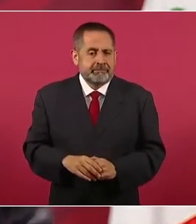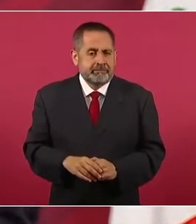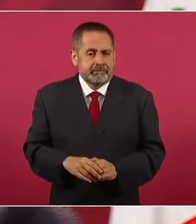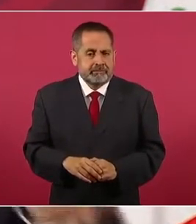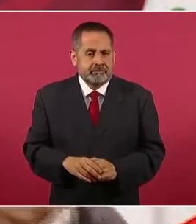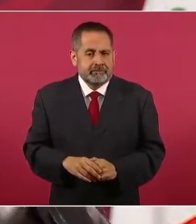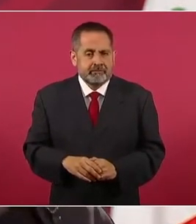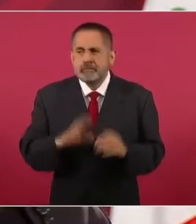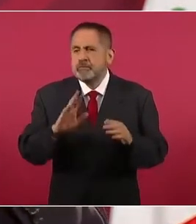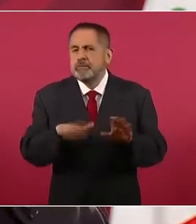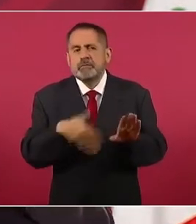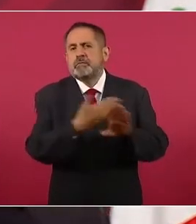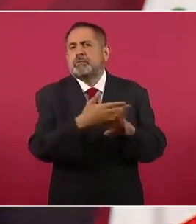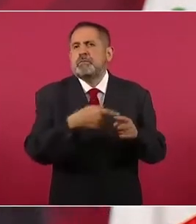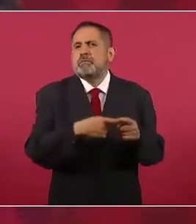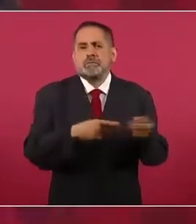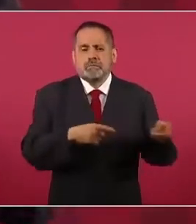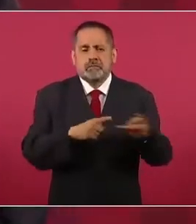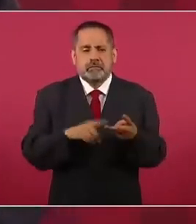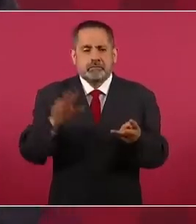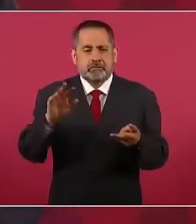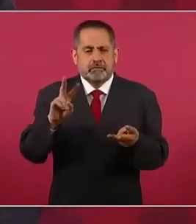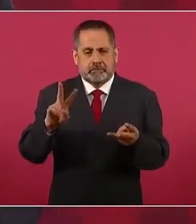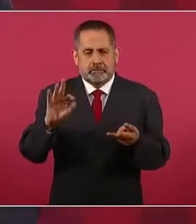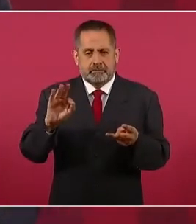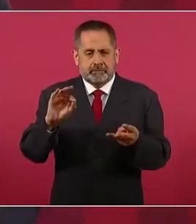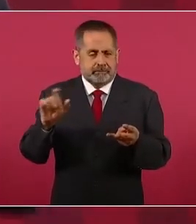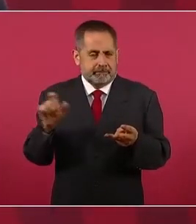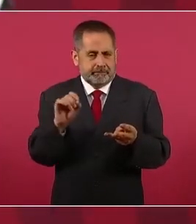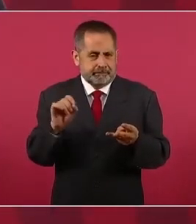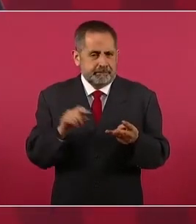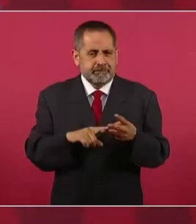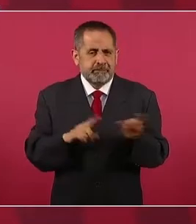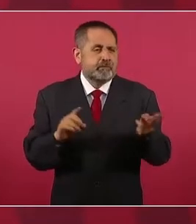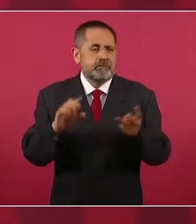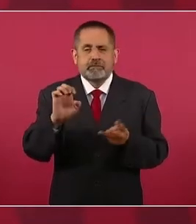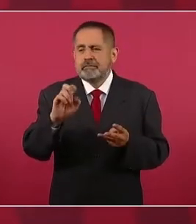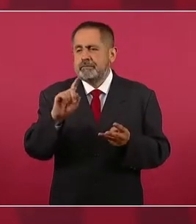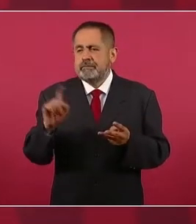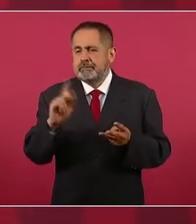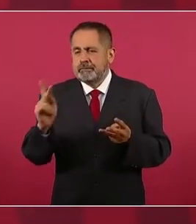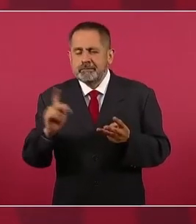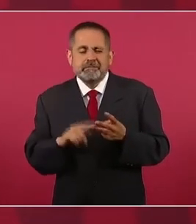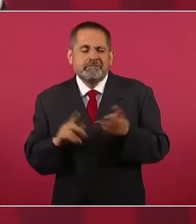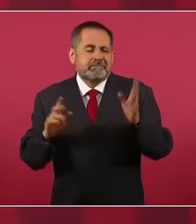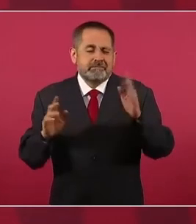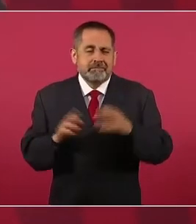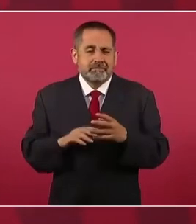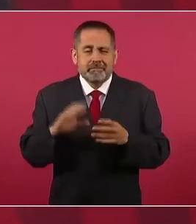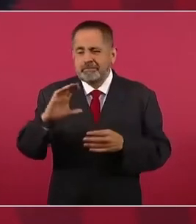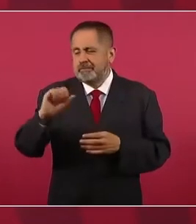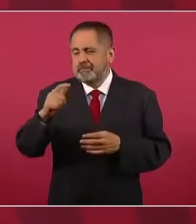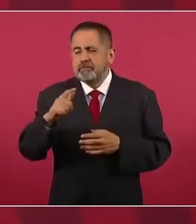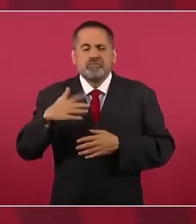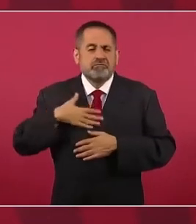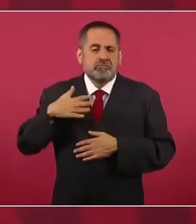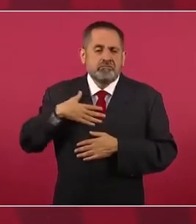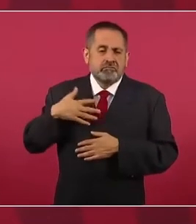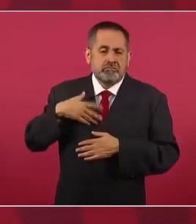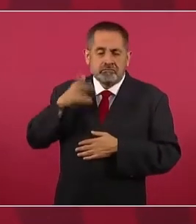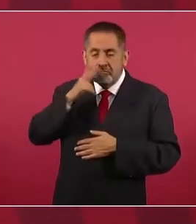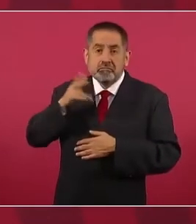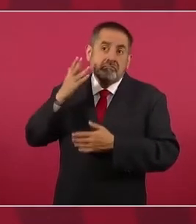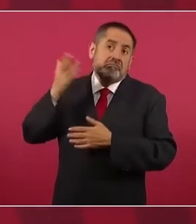o contra de Fox o de Cedillo, Resalinas. De algunos de ellos yo ya las